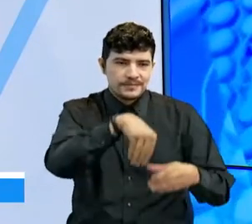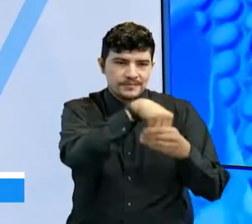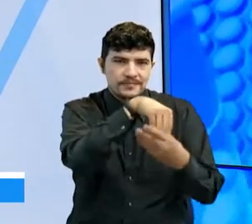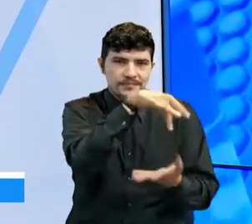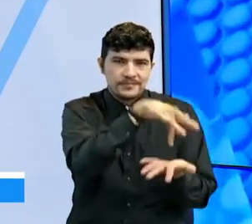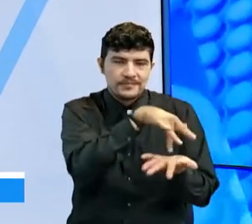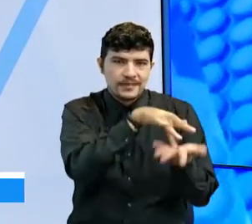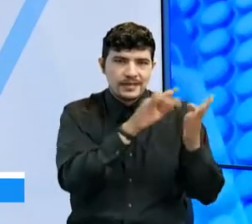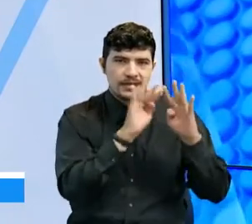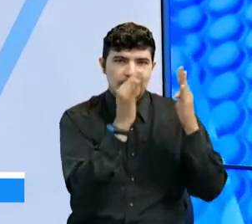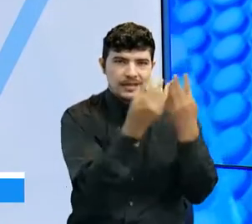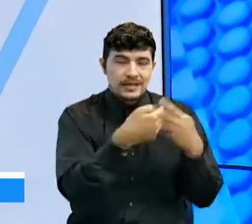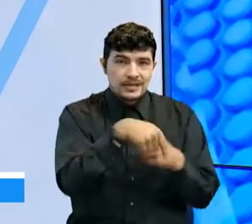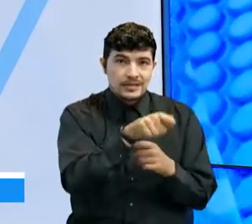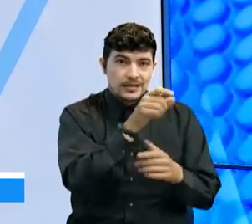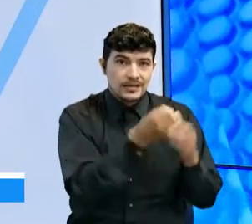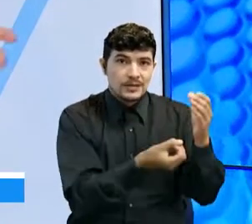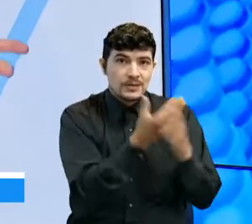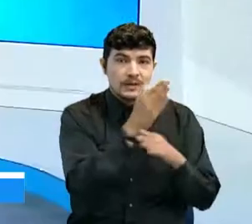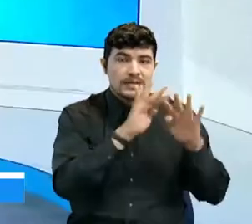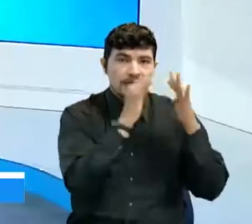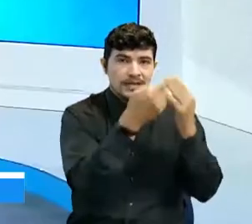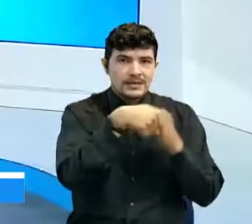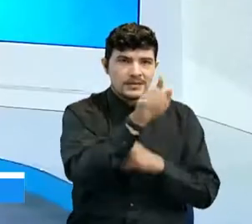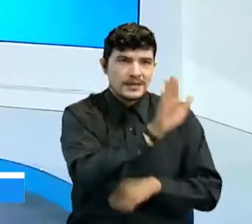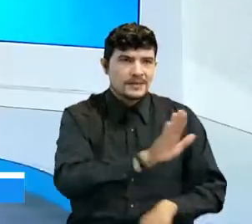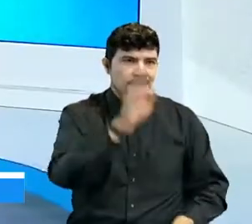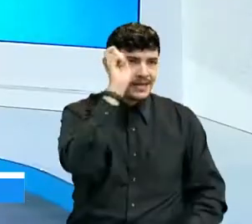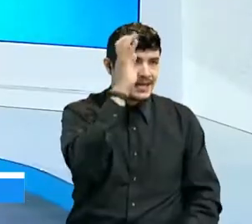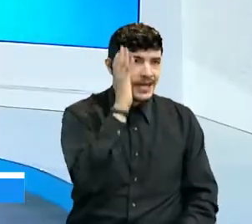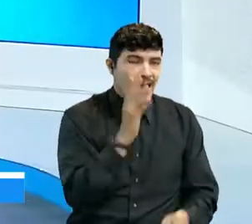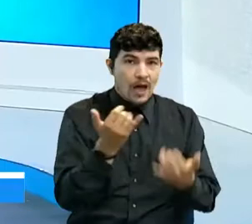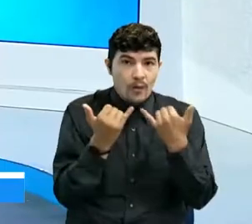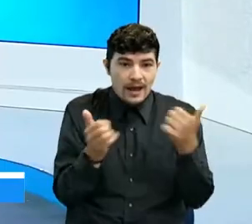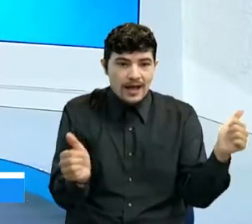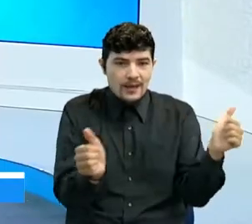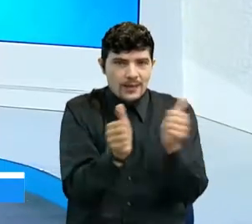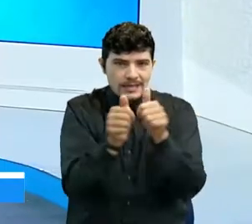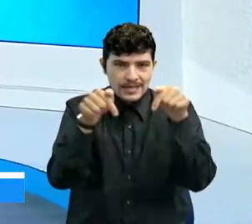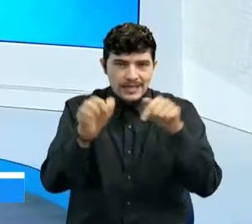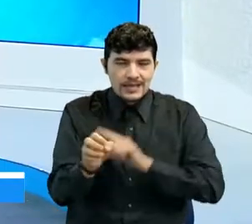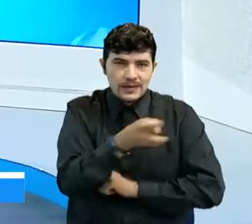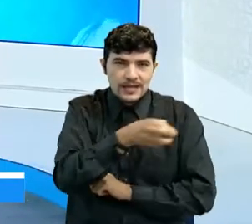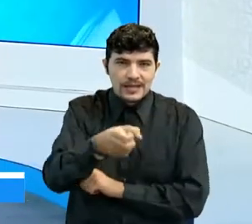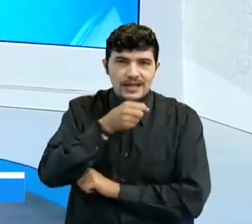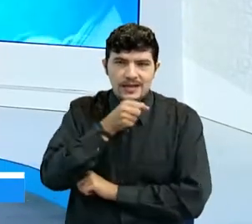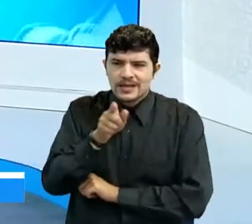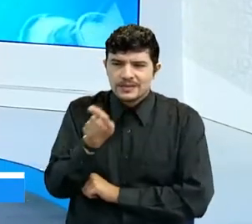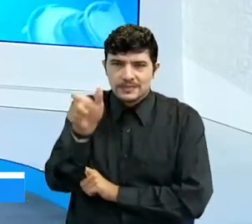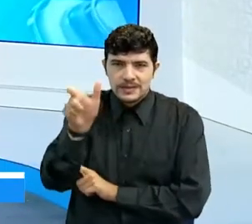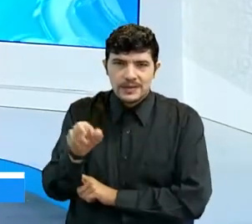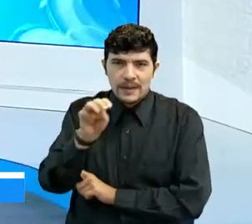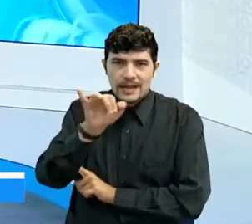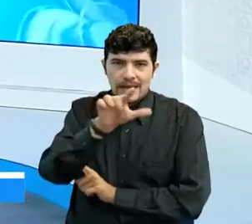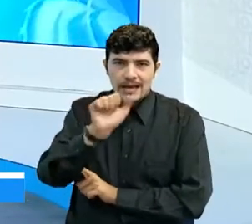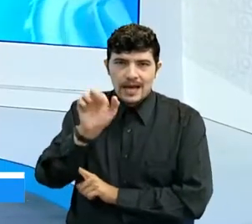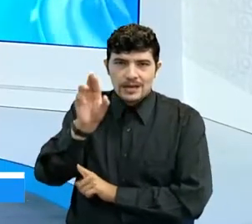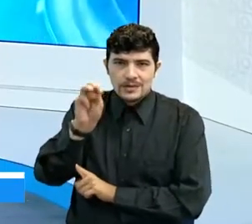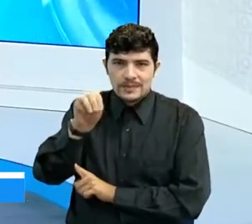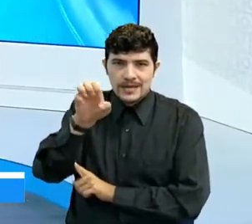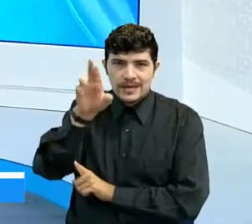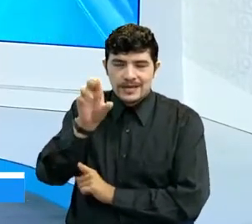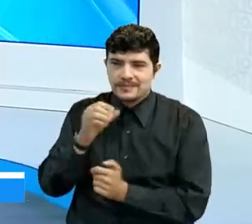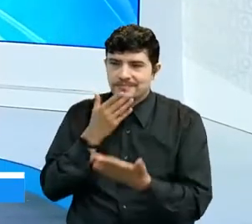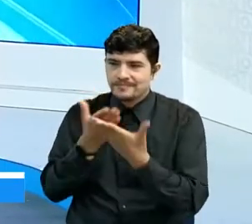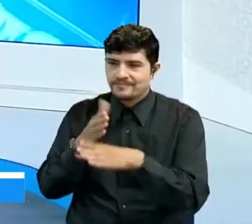de la República como nueva senadora norte santandereana. Ella está con nosotros hoy acompañándonos en Oriente Noticias. Senadora Mila Romero, bienvenida a Oriente Noticias de